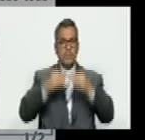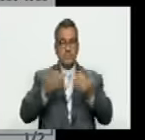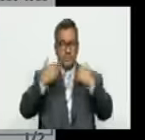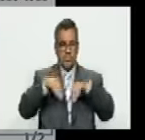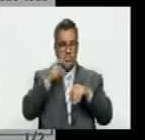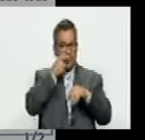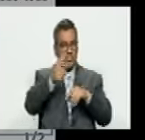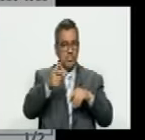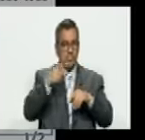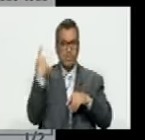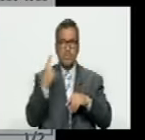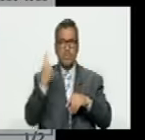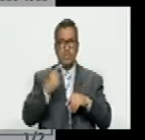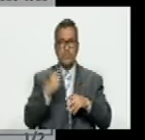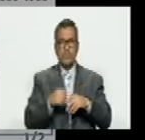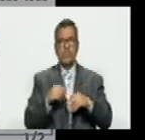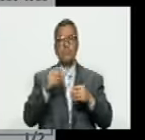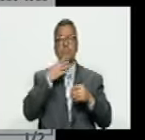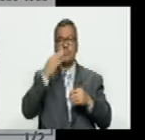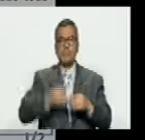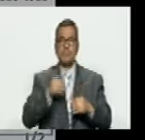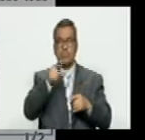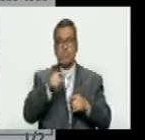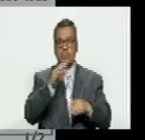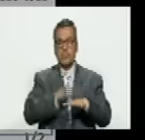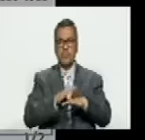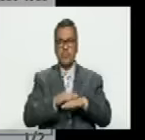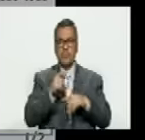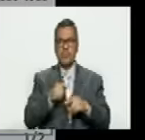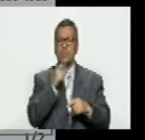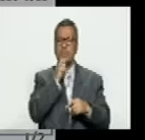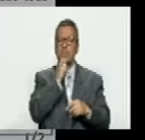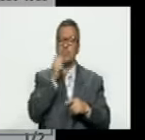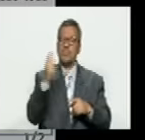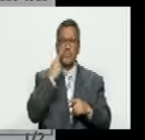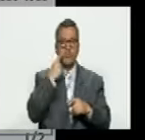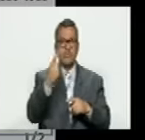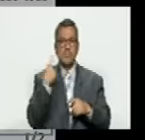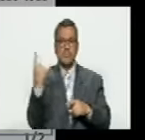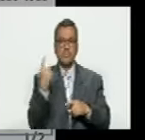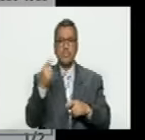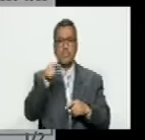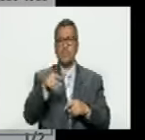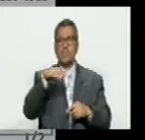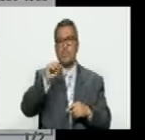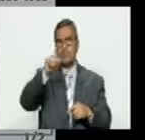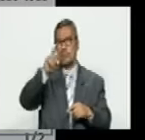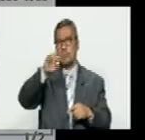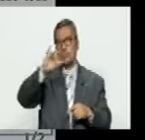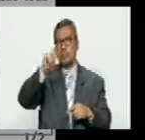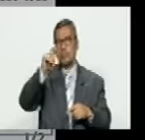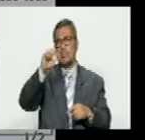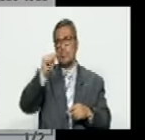observadores independientes han corroborado estos hechos ¿quiénes son los observadores independientes? alta vista